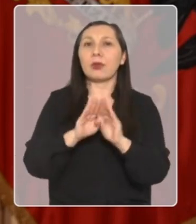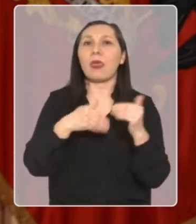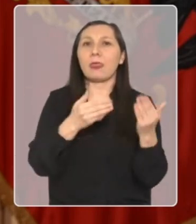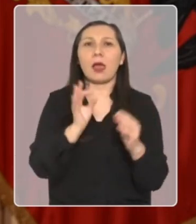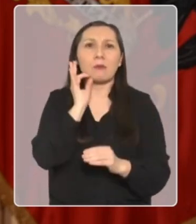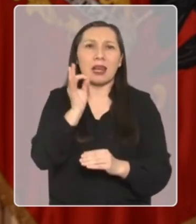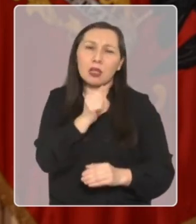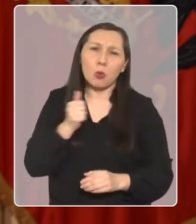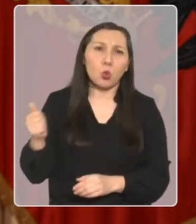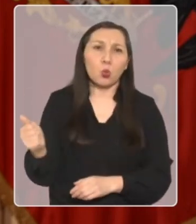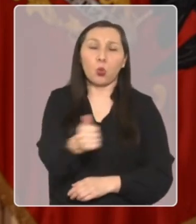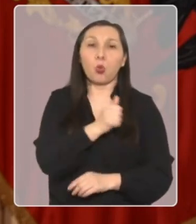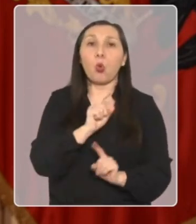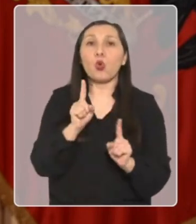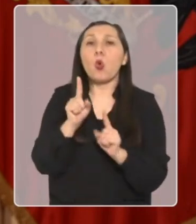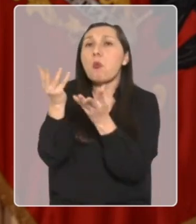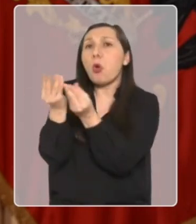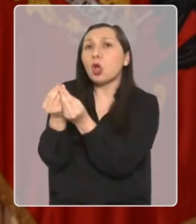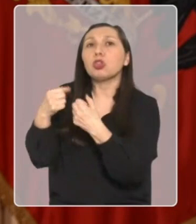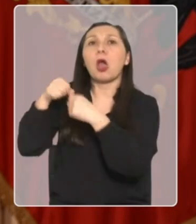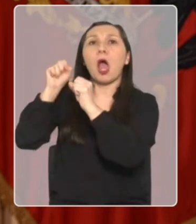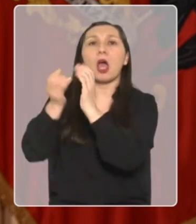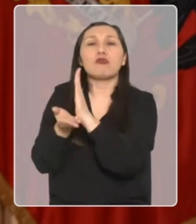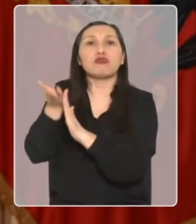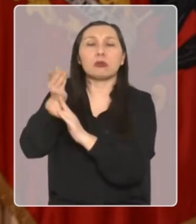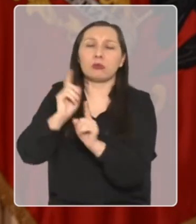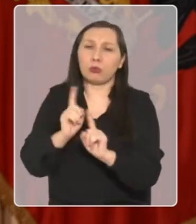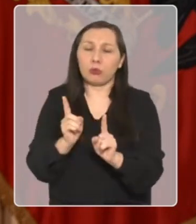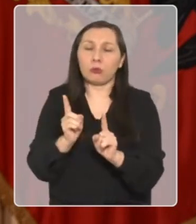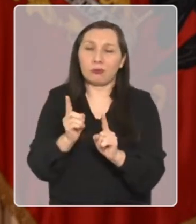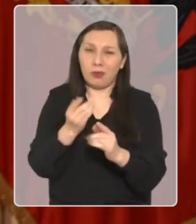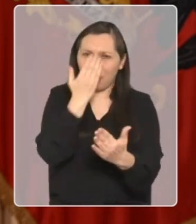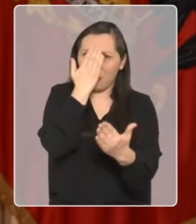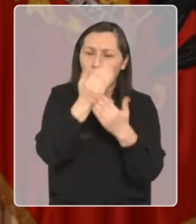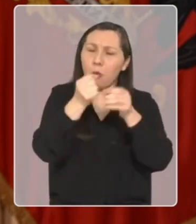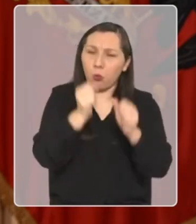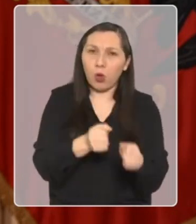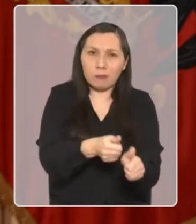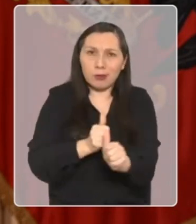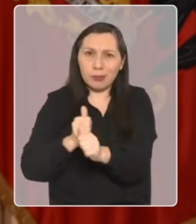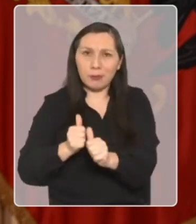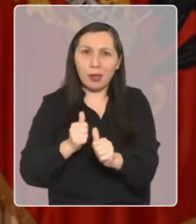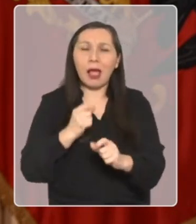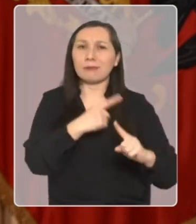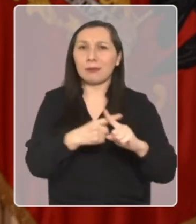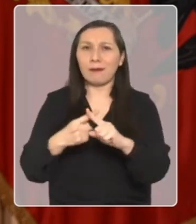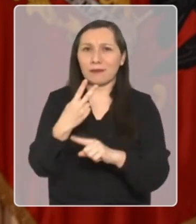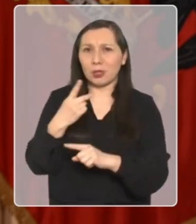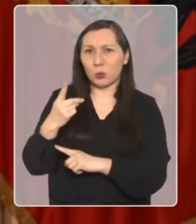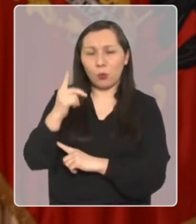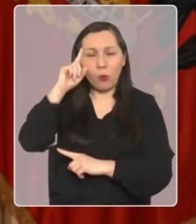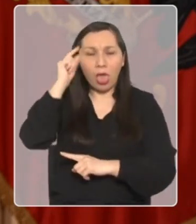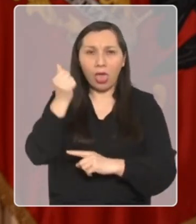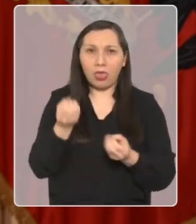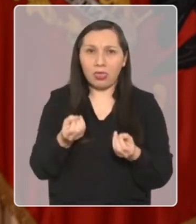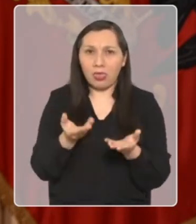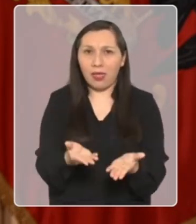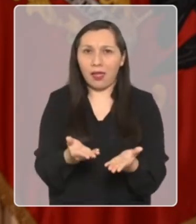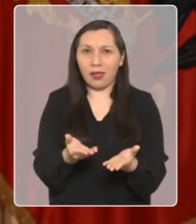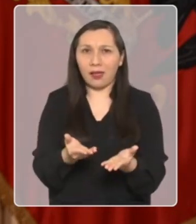mayor riqueza para todos y no solo para unos pocos y que permita enfrentar los retos del siglo XXI de una manera innovadora.